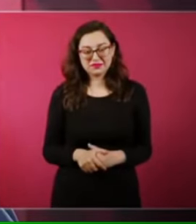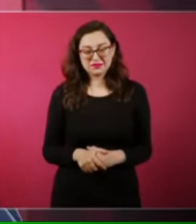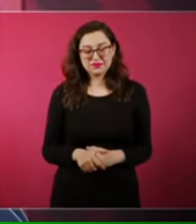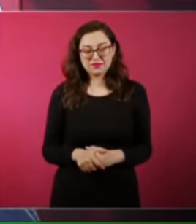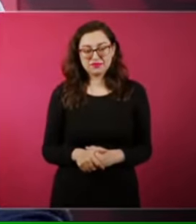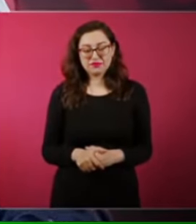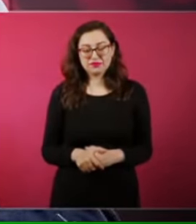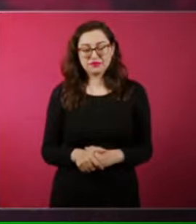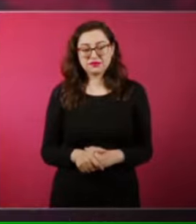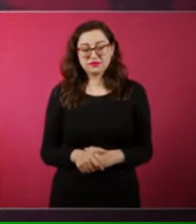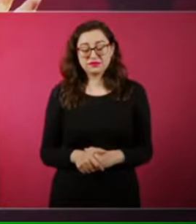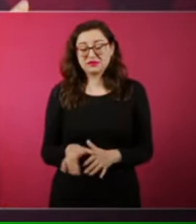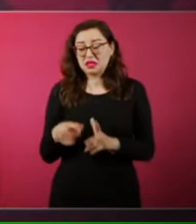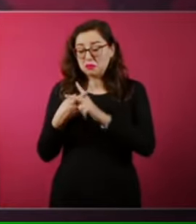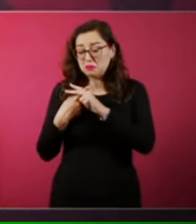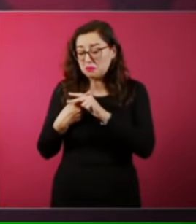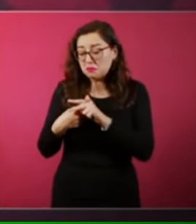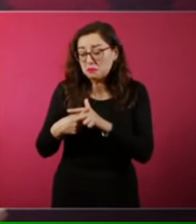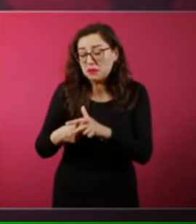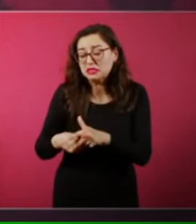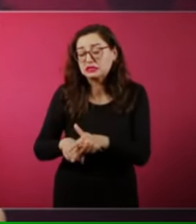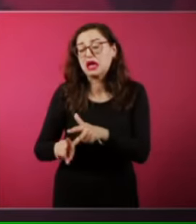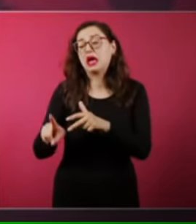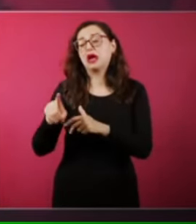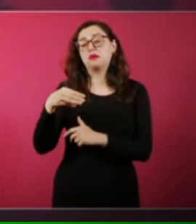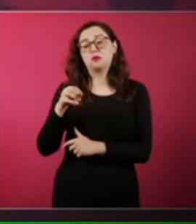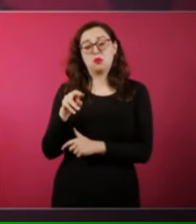era cuando empezaba Morena